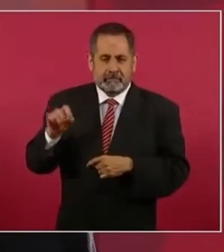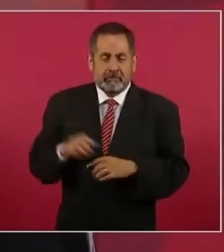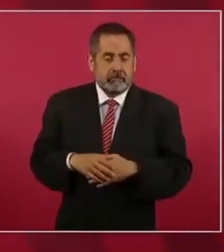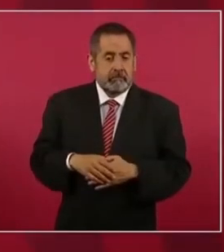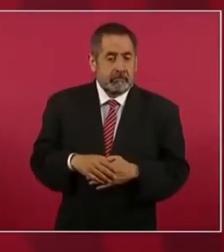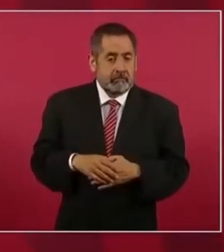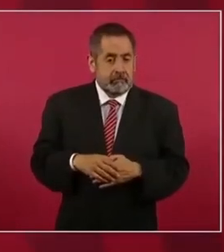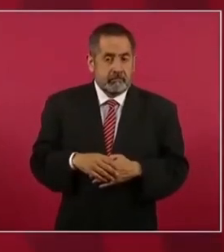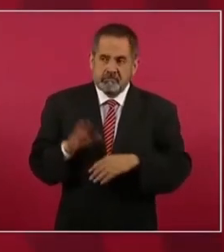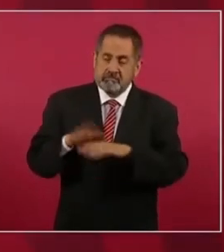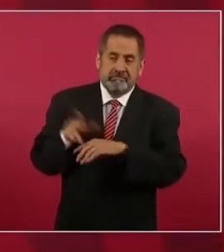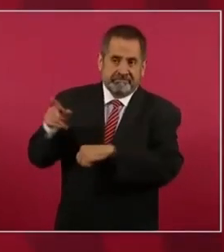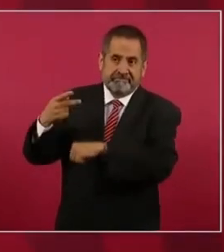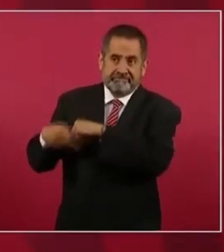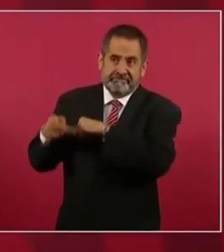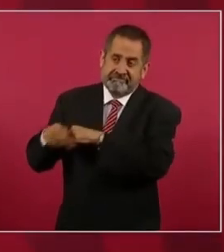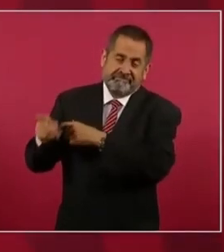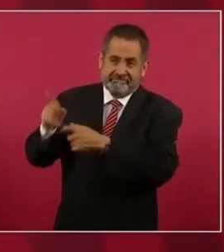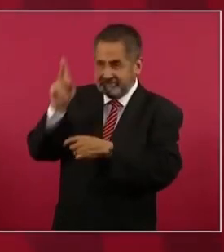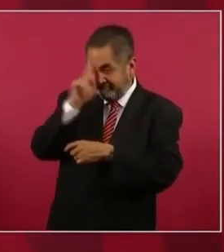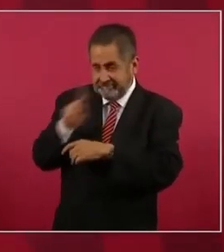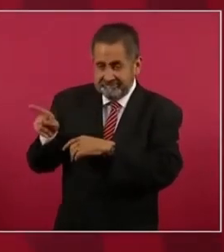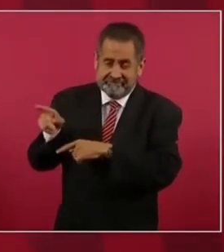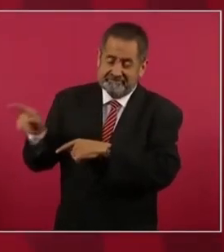porque yo era un peligro para México.